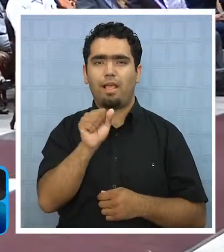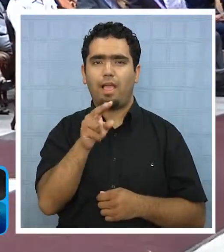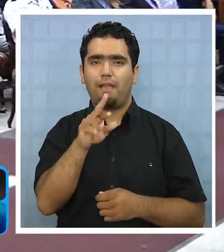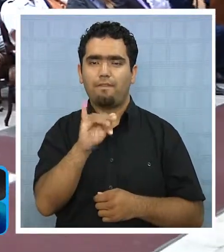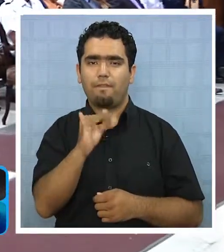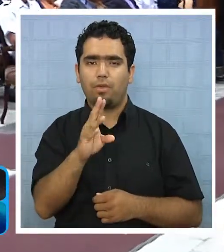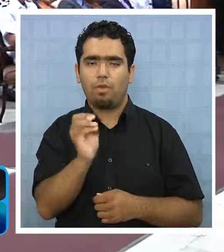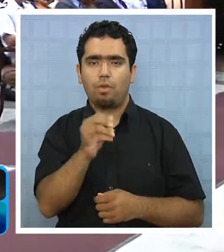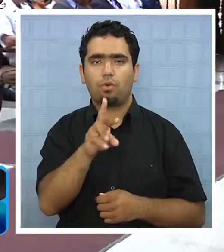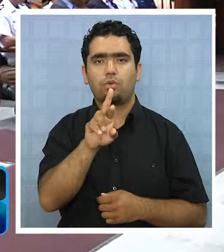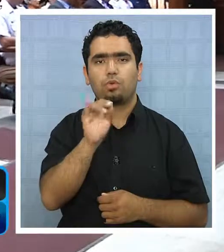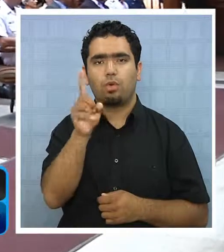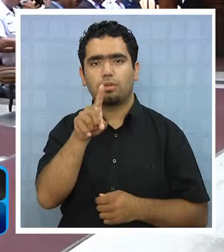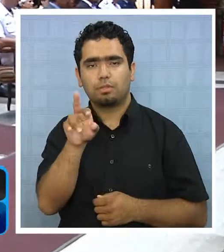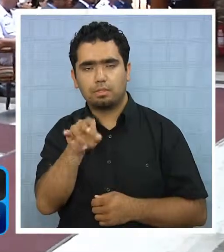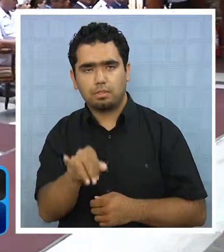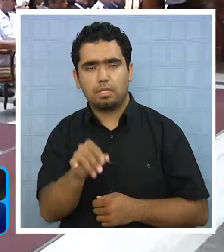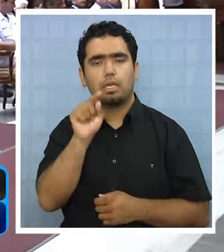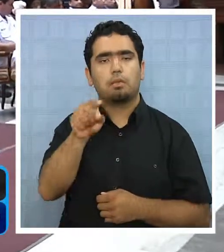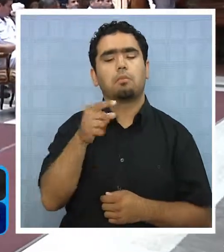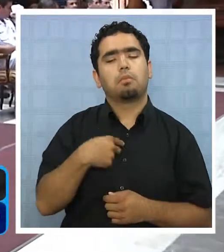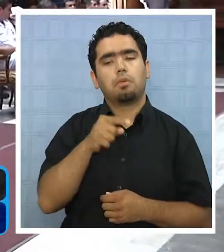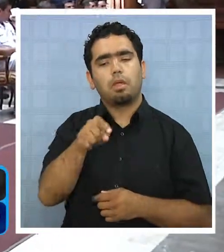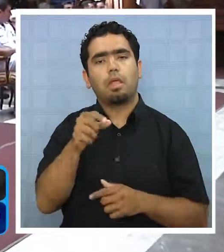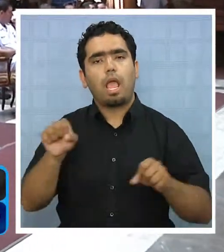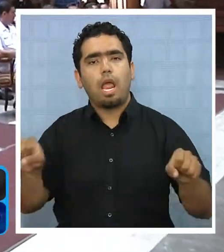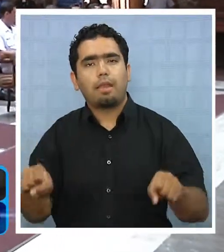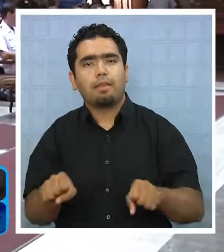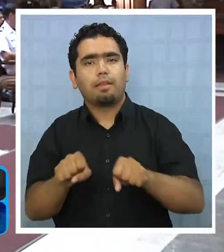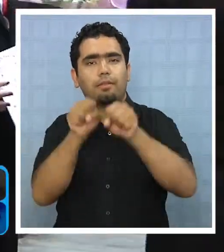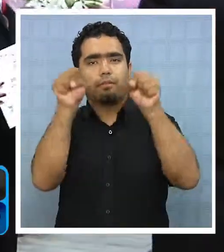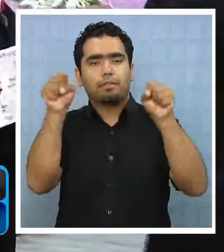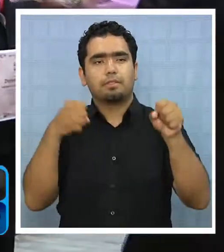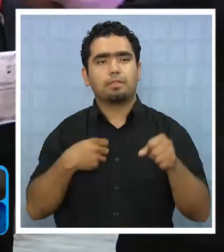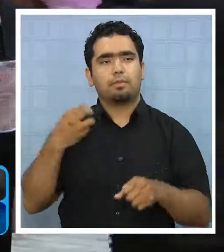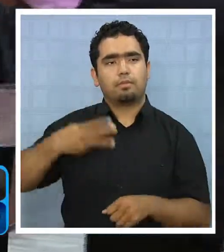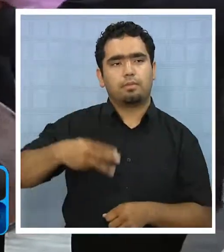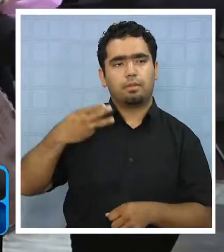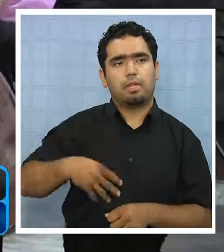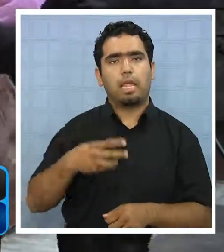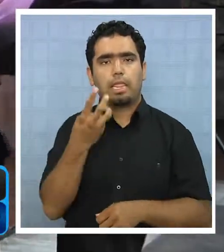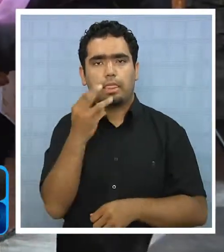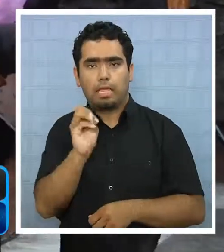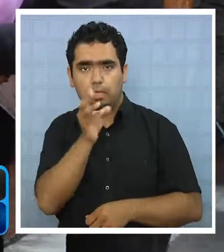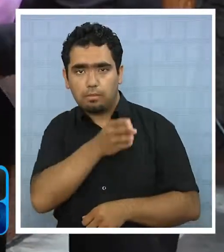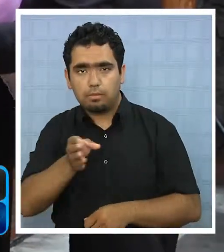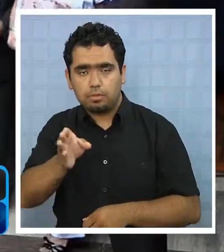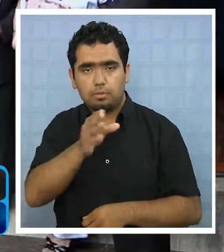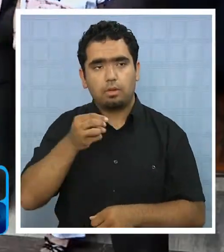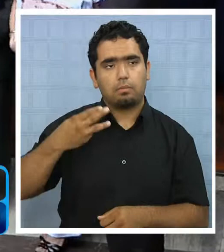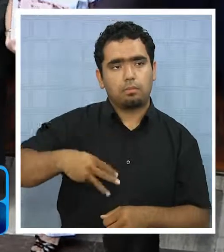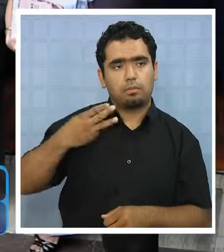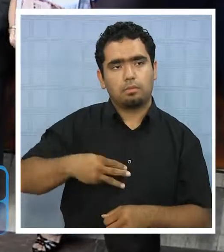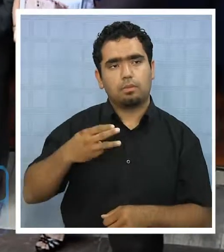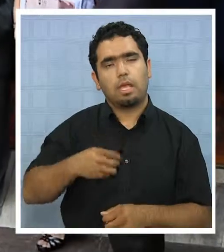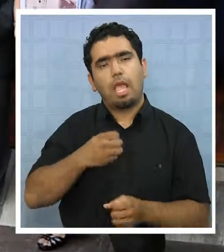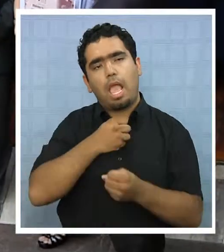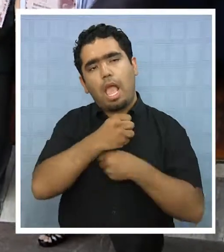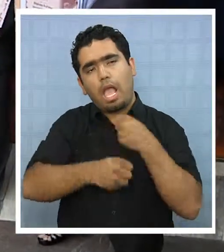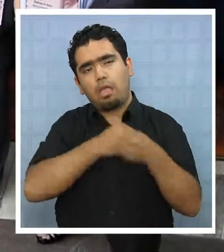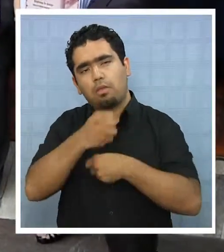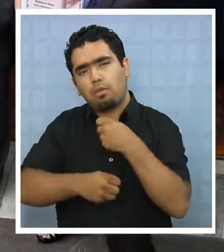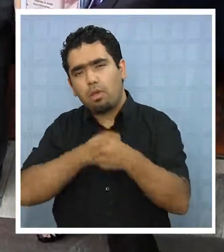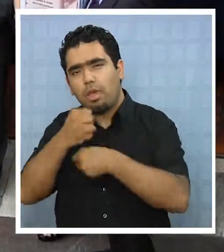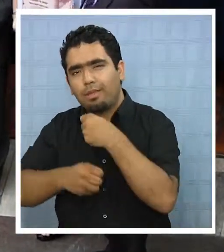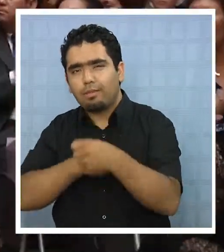aniversario de la Municipalidad de Iquique. En ella se distinguió a más de 30 funcionarios municipales por cumplir años de servicio en la